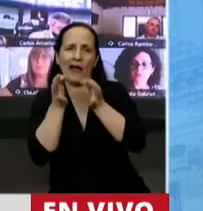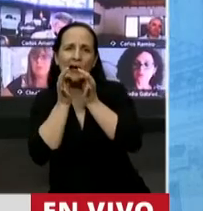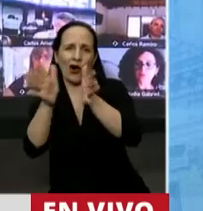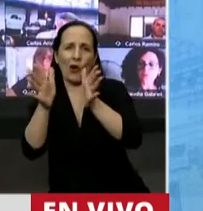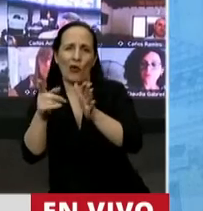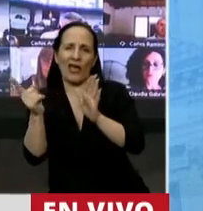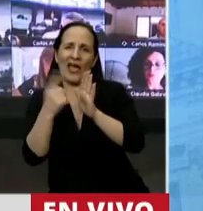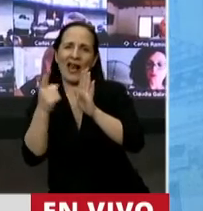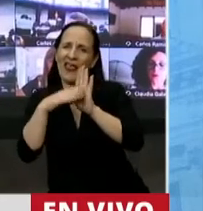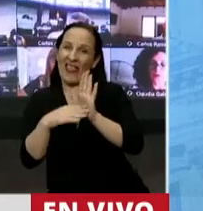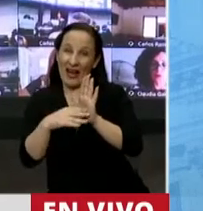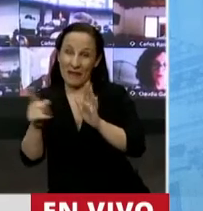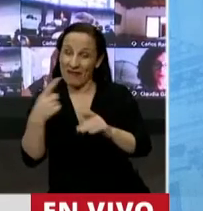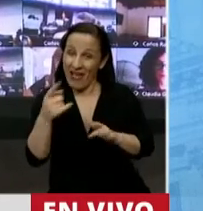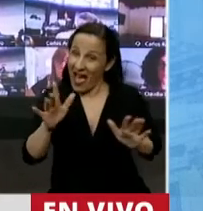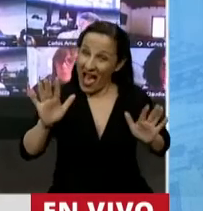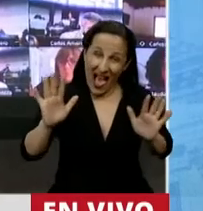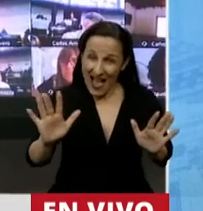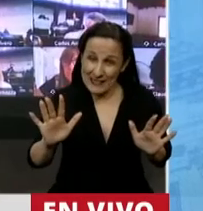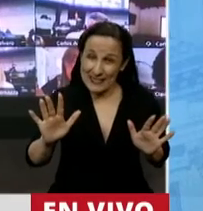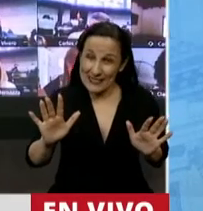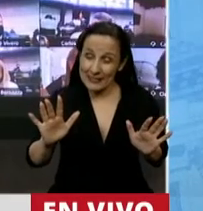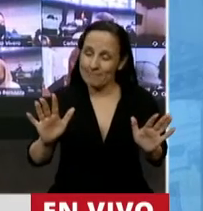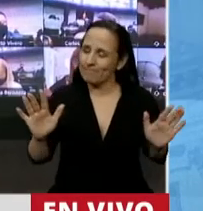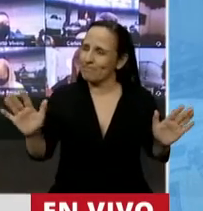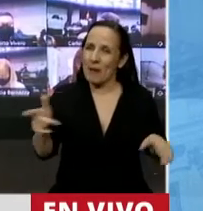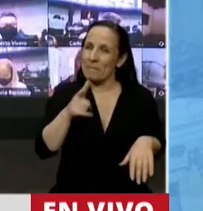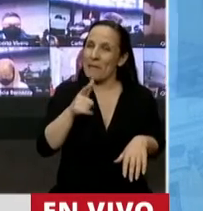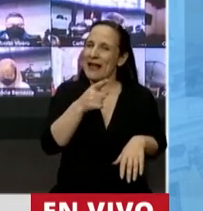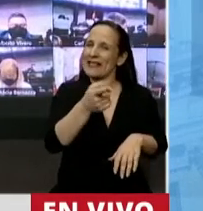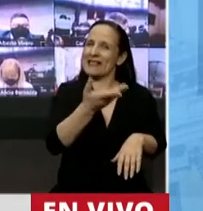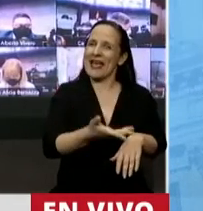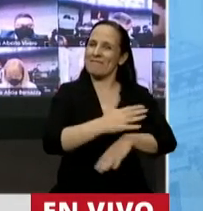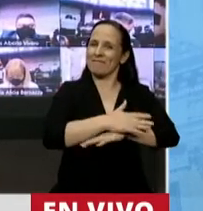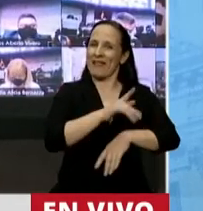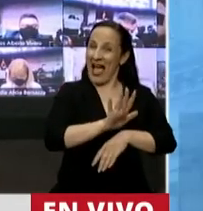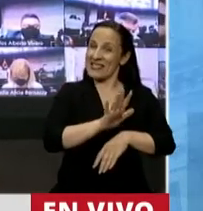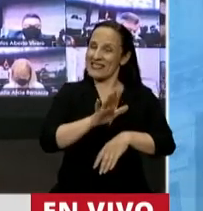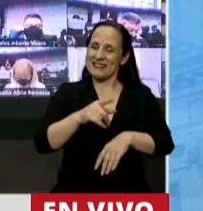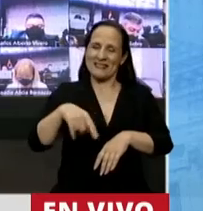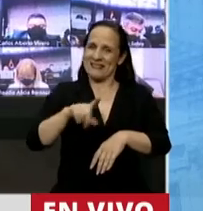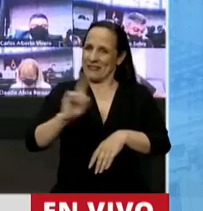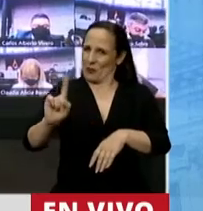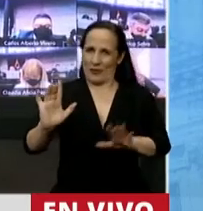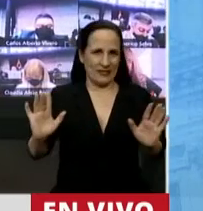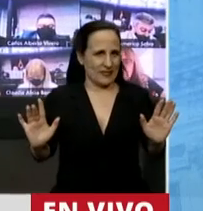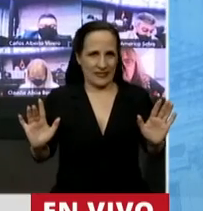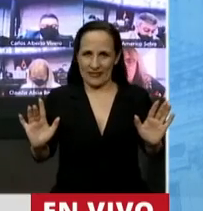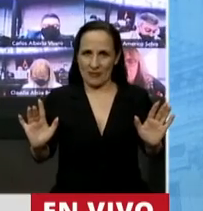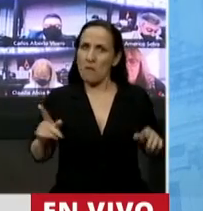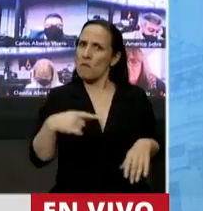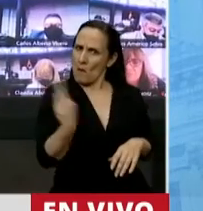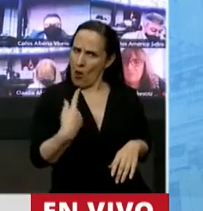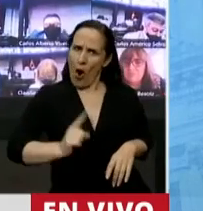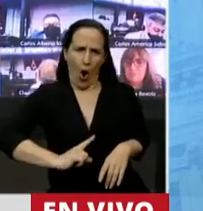reglamento, me parece que realmente una actitud que no corresponde para nosotros. Y nosotros estamos